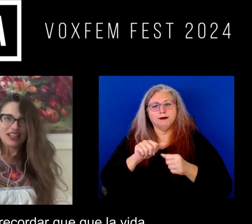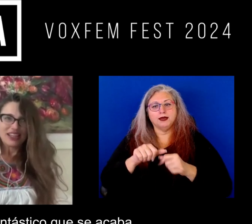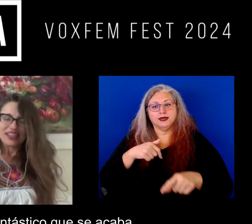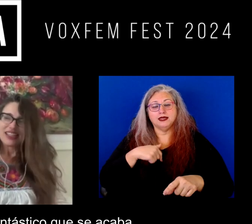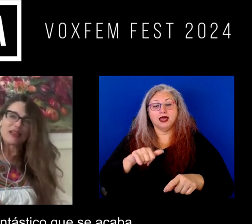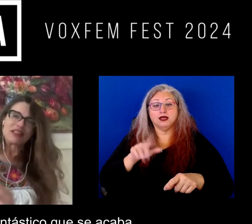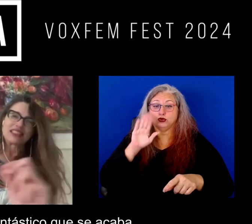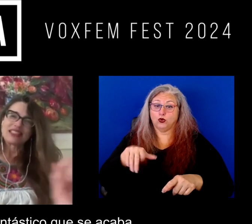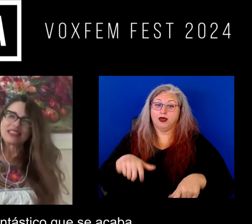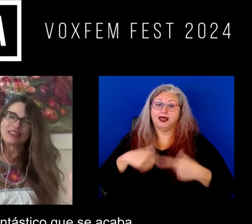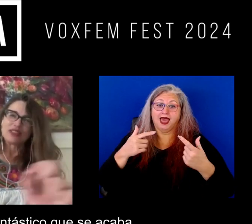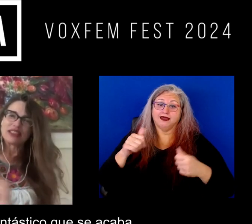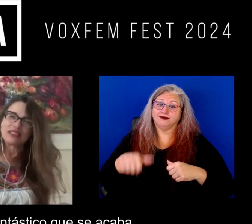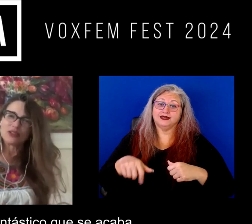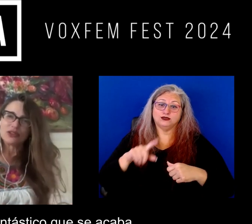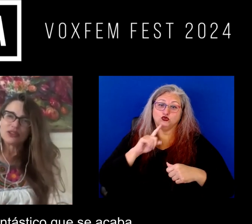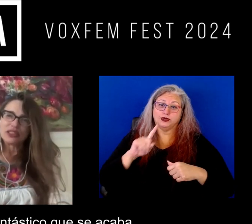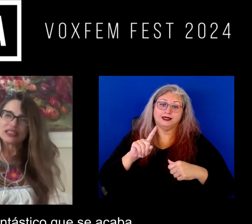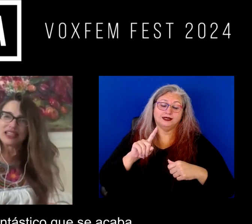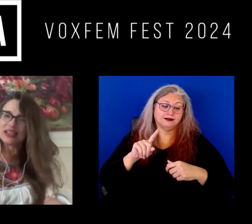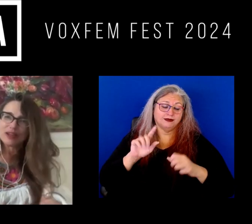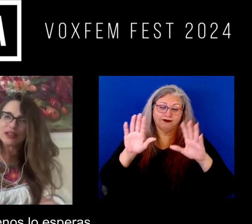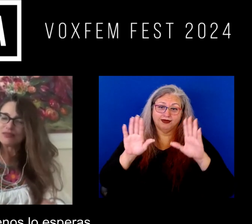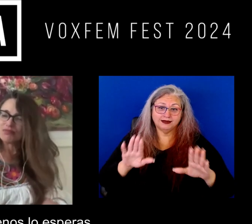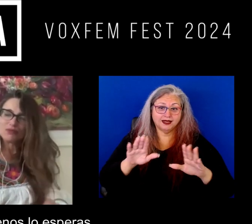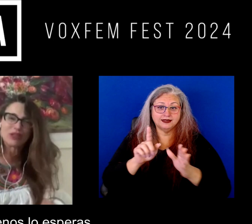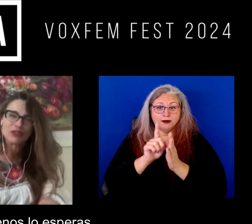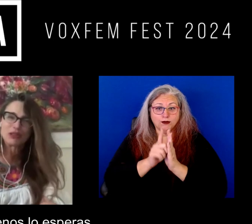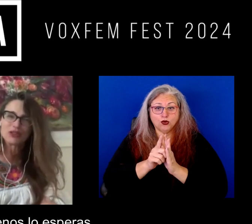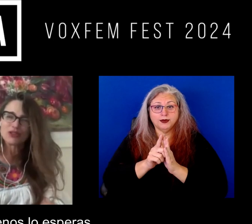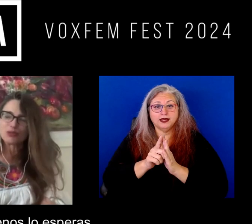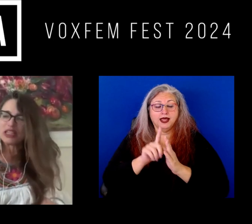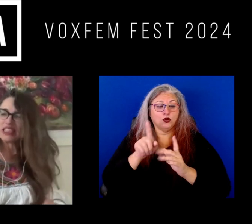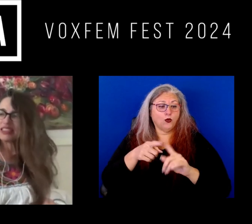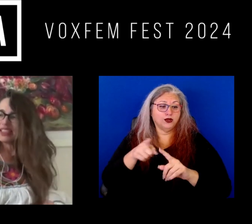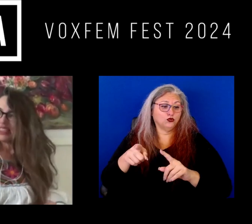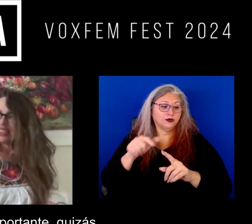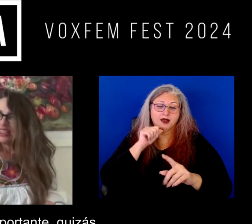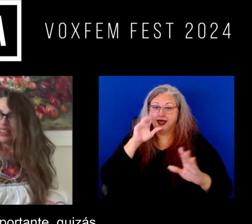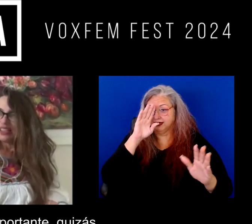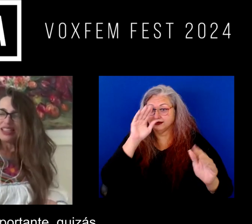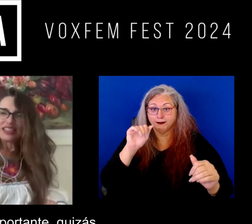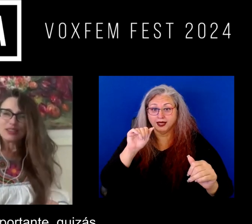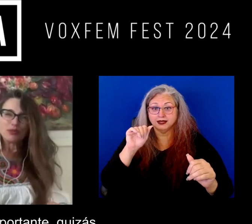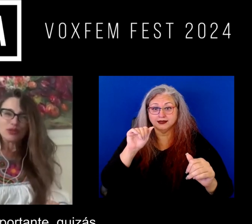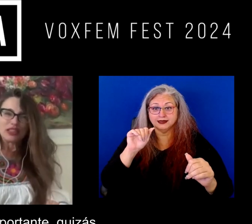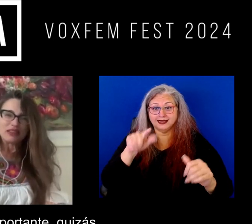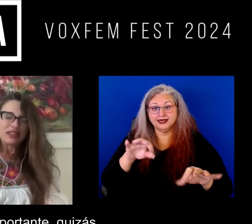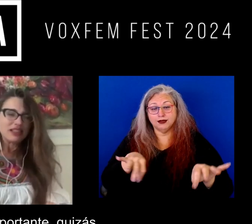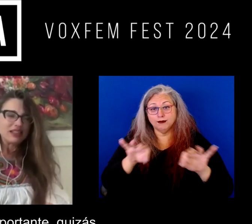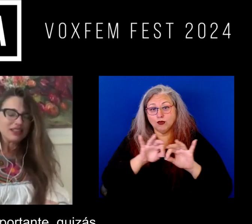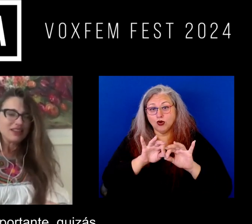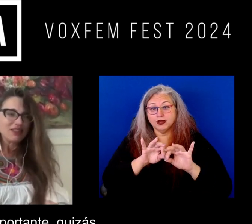recordar que que la vida es ese instante fantástico que se acaba cuando menos lo esperas y que es